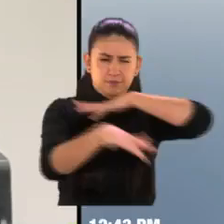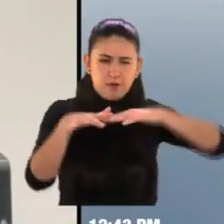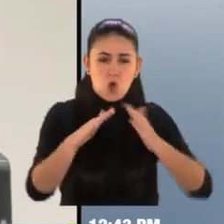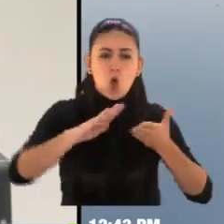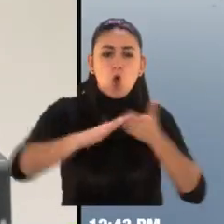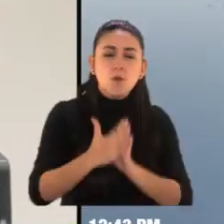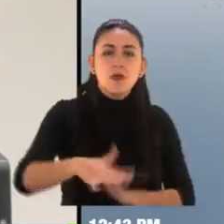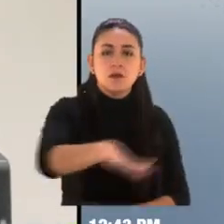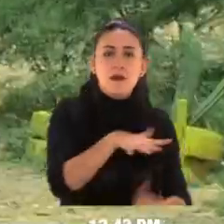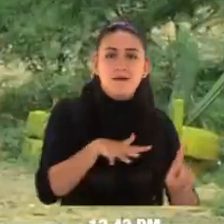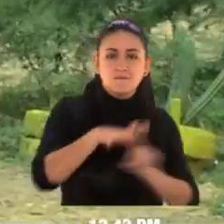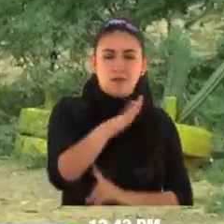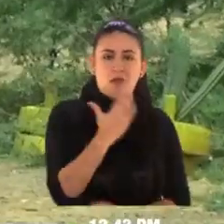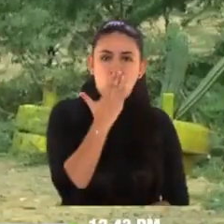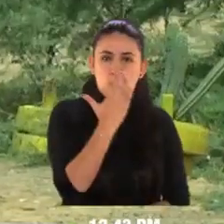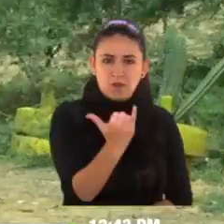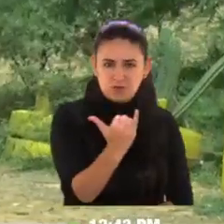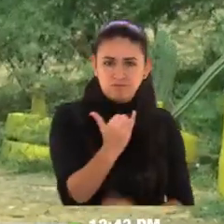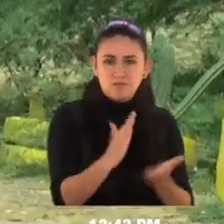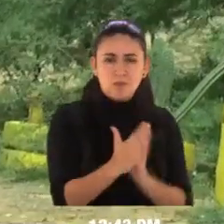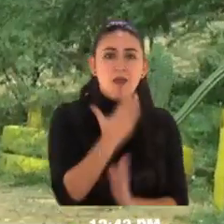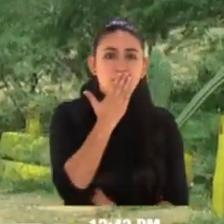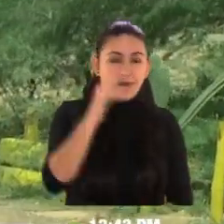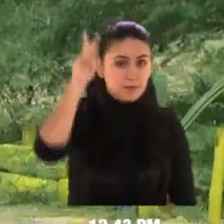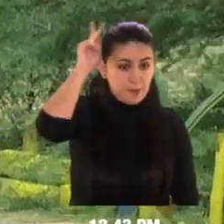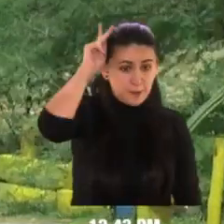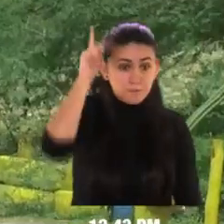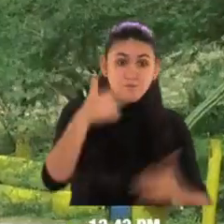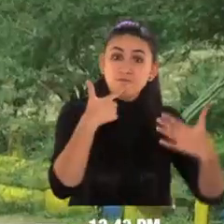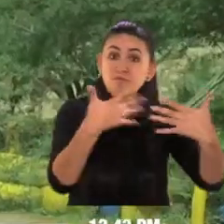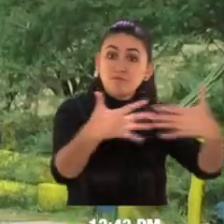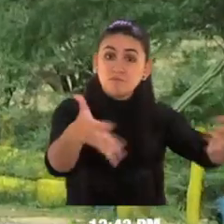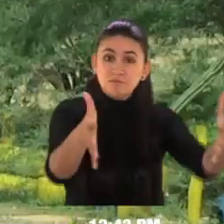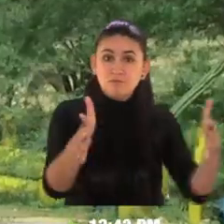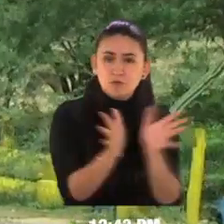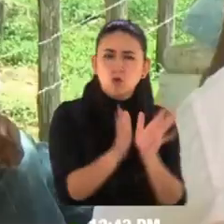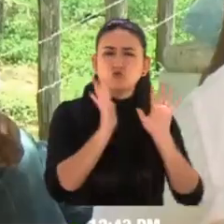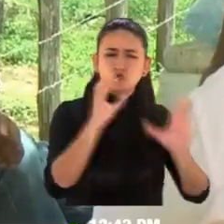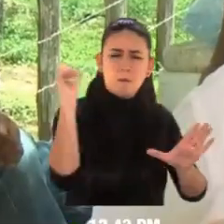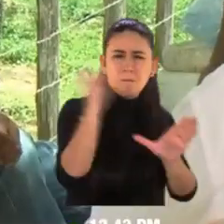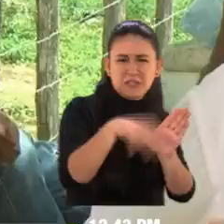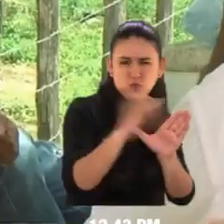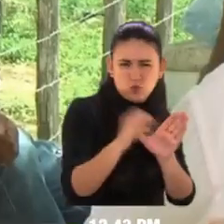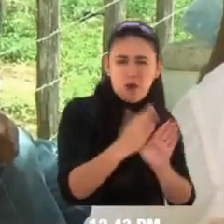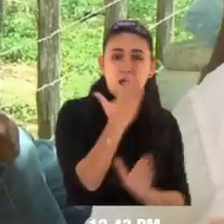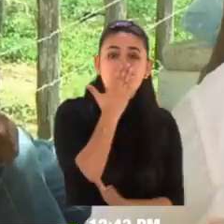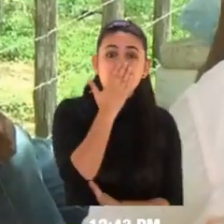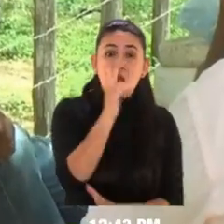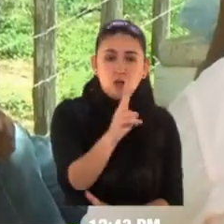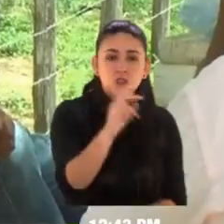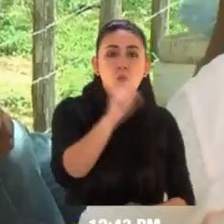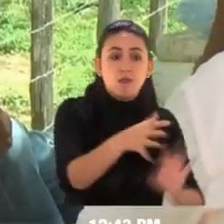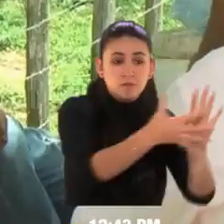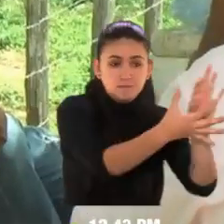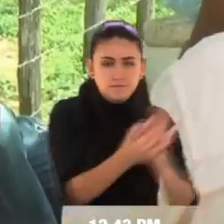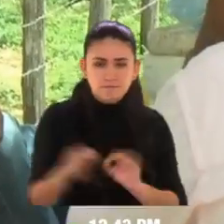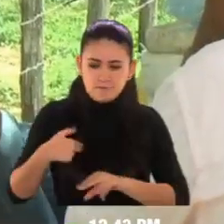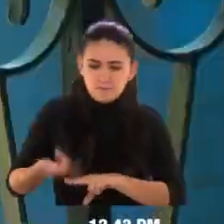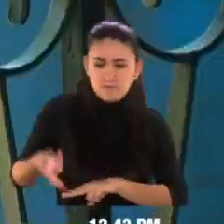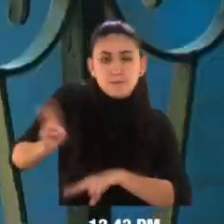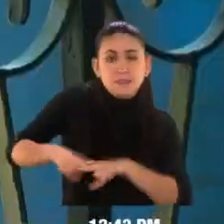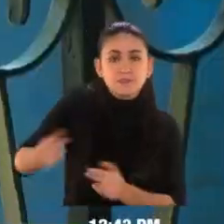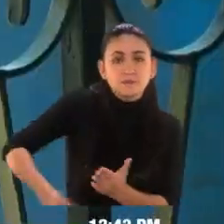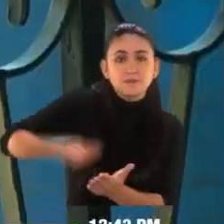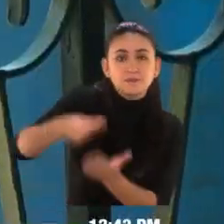las comunidades indígenas. El cierre del botadero de basura de Rihuaya podría representar un aumento en el valor de la factura de los servicios